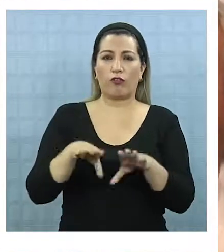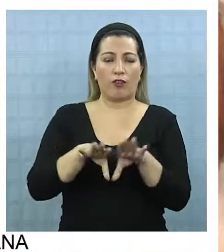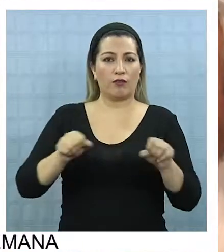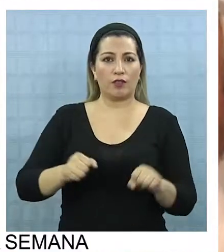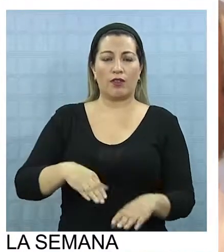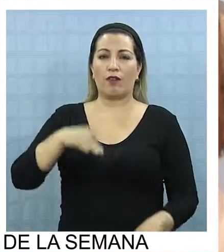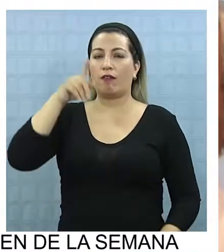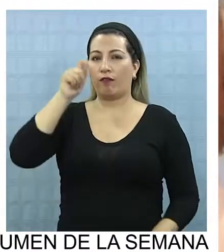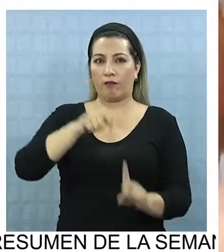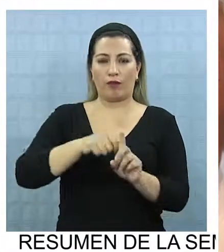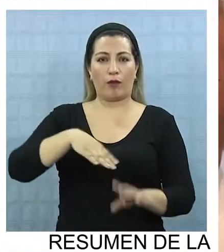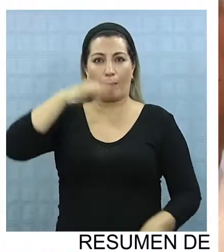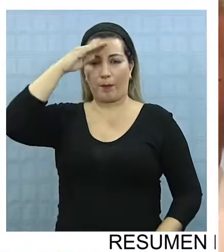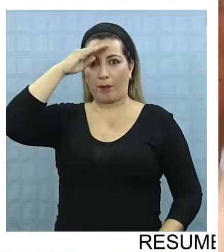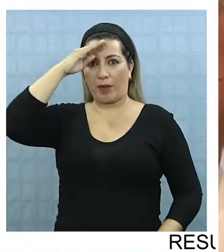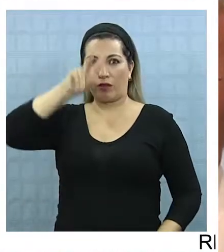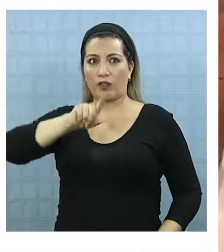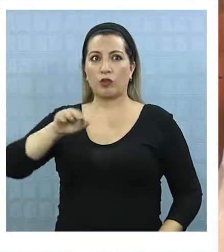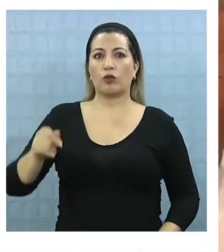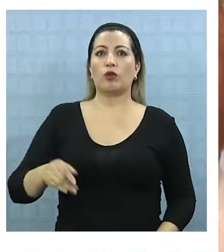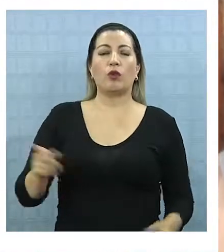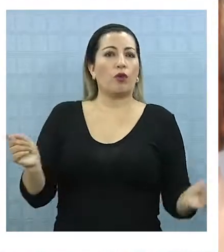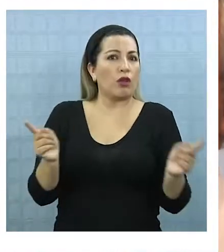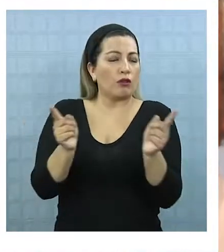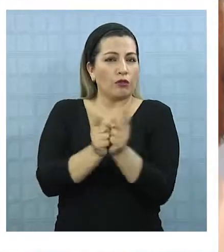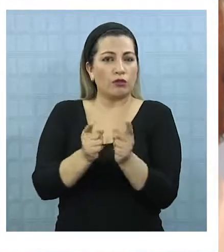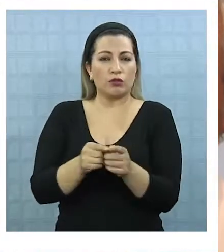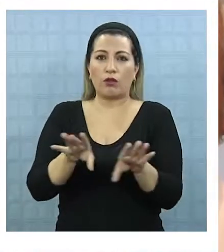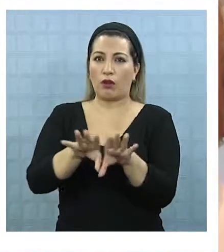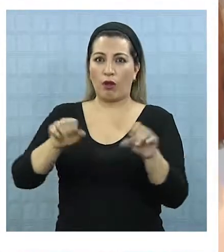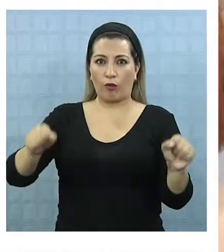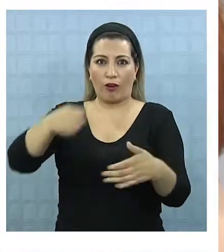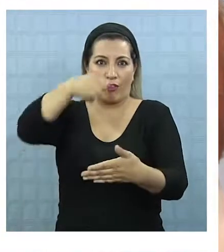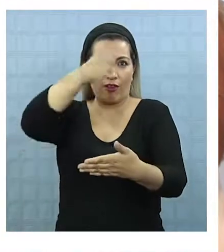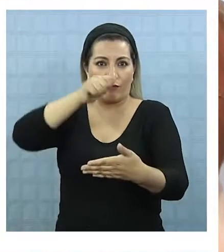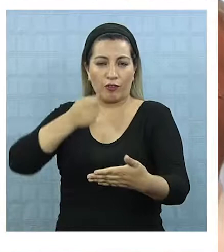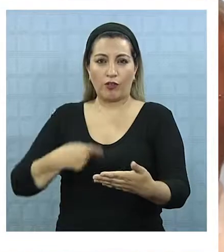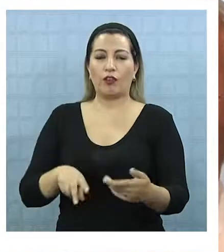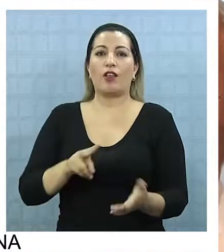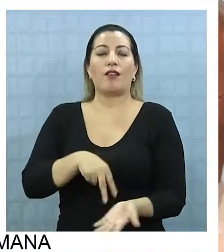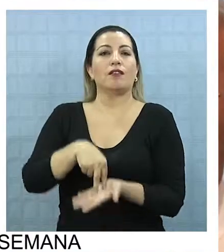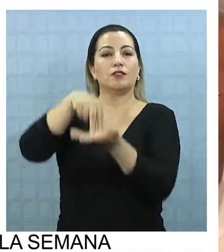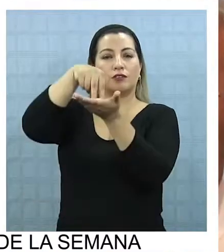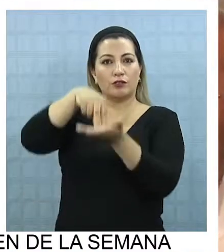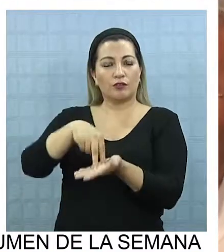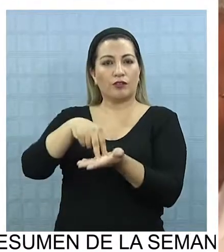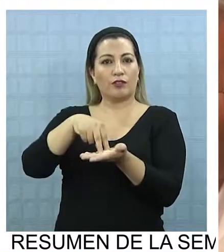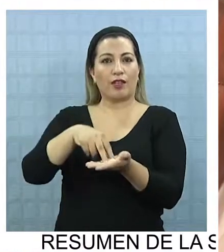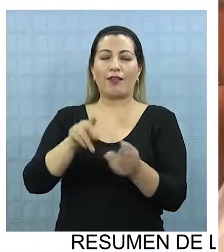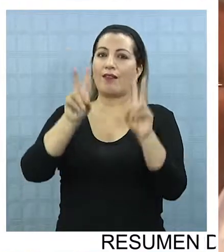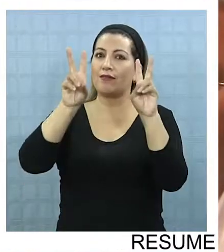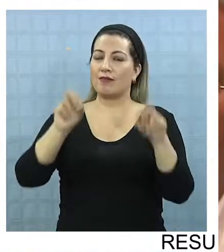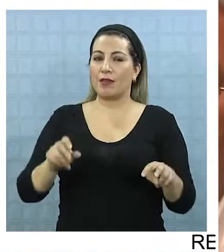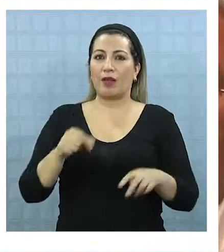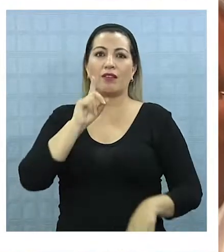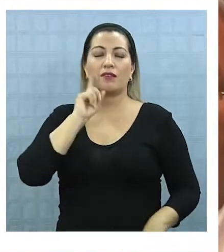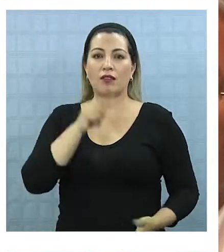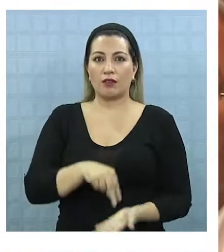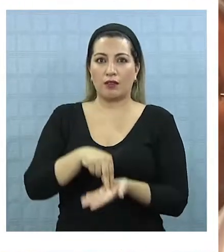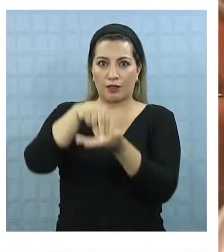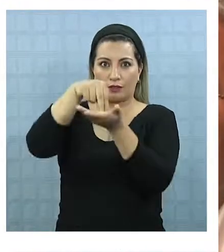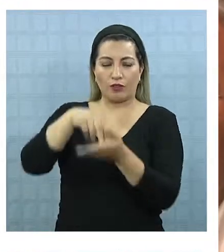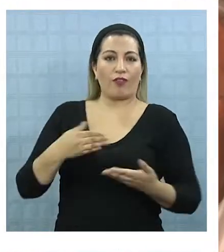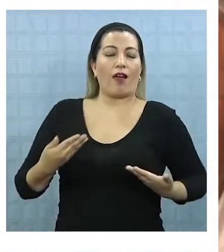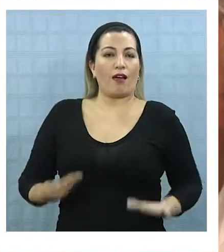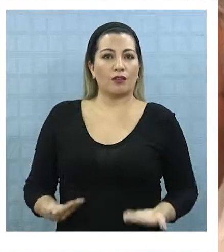antes del 21 de mayo queríamos tener conclusiones, un acuerdo respecto al diagnóstico de lo que pasa con la SOFRI, las condiciones que está operando la